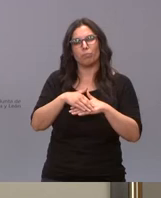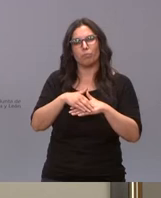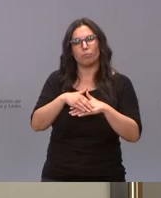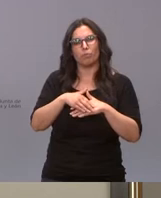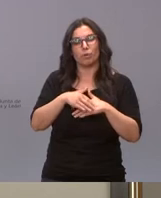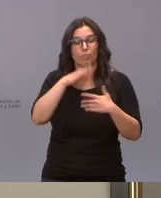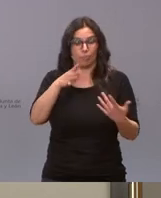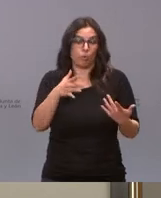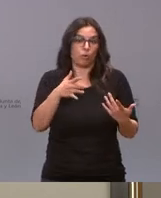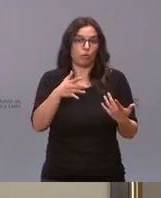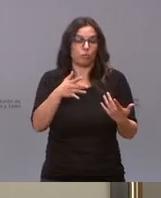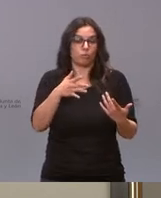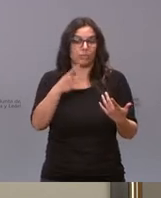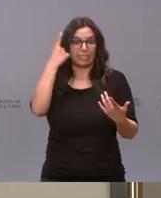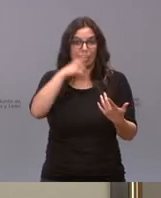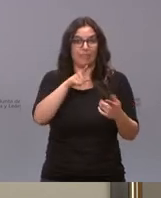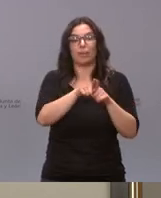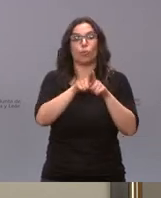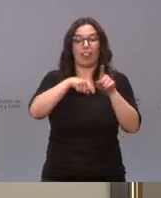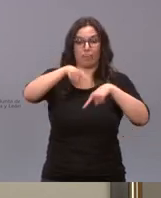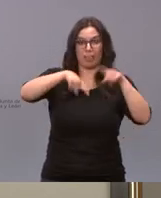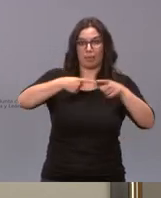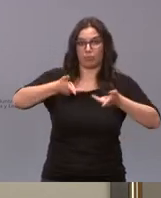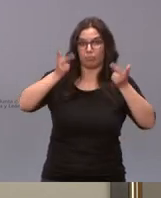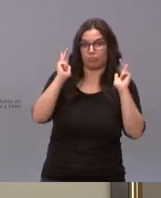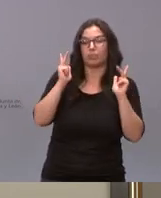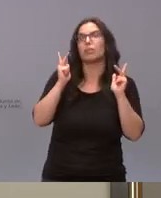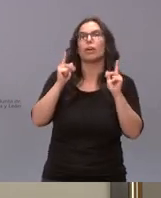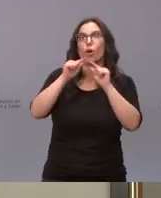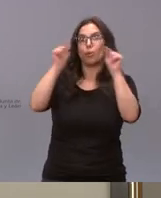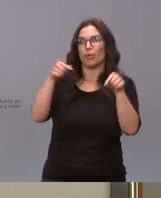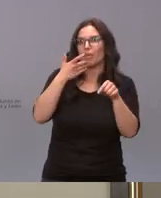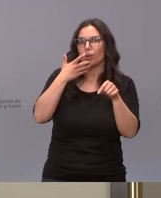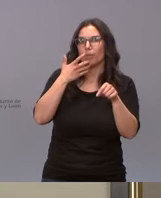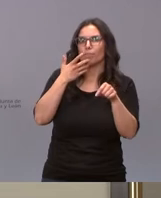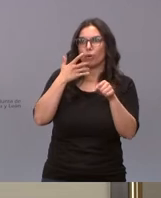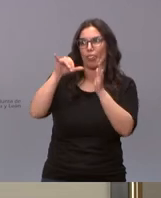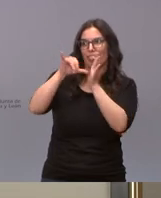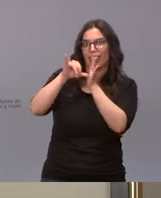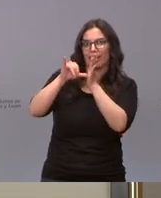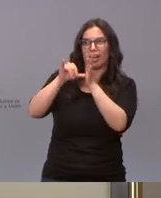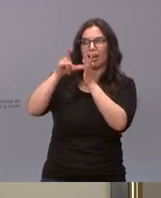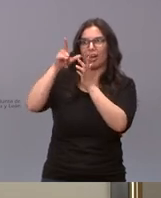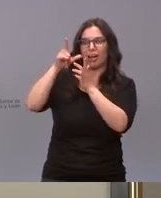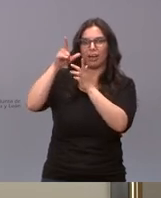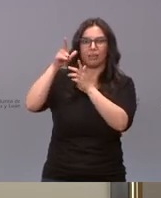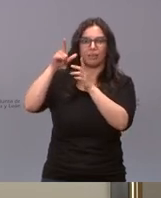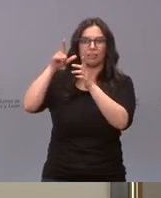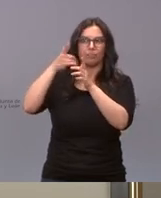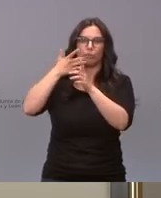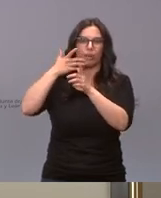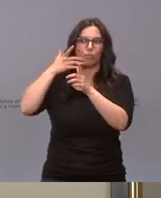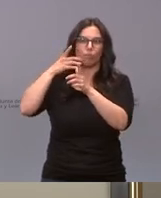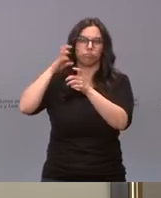avanzando que se va a producir un trasvase de la incidencia y teniendo provincias como Burgos pegadas a comunidades con una